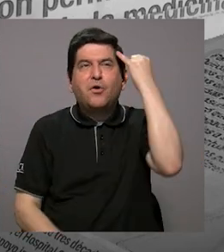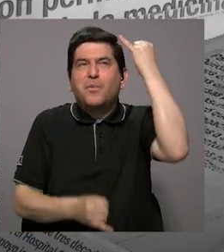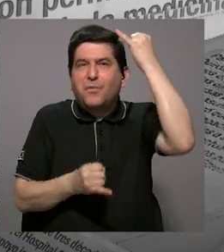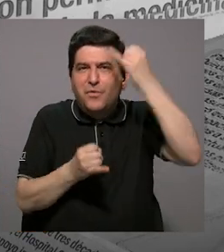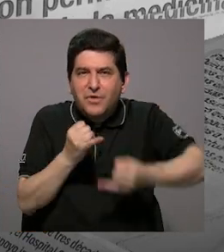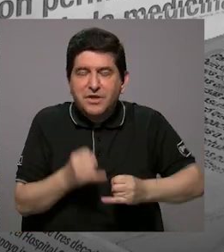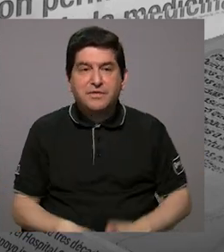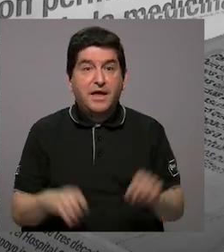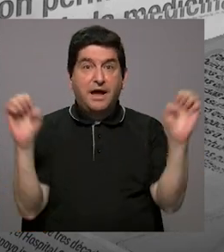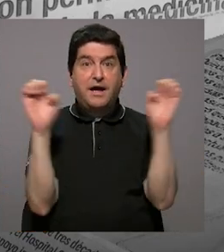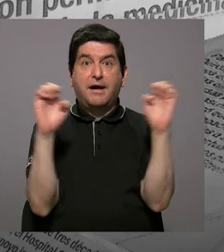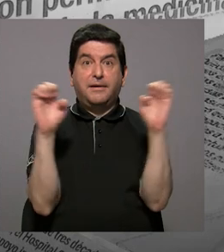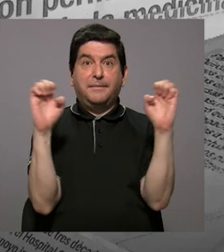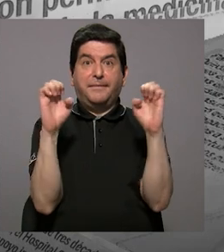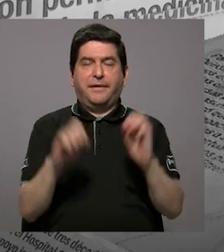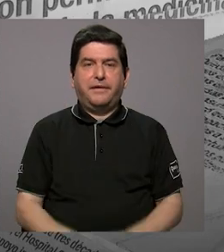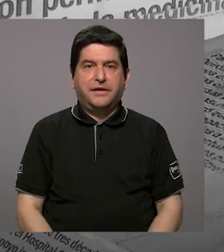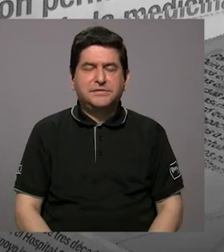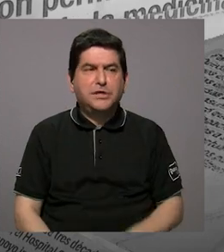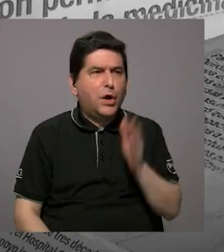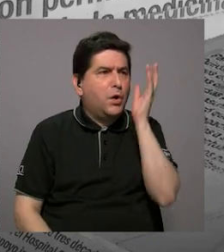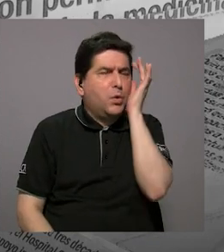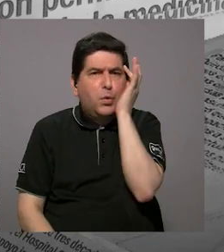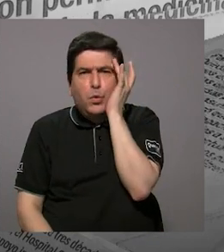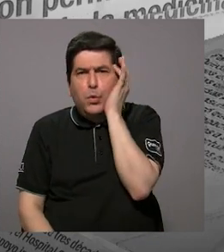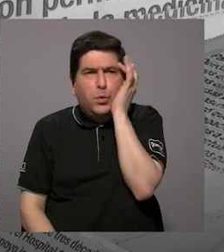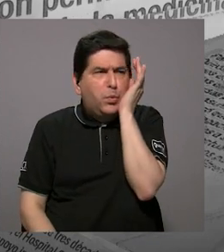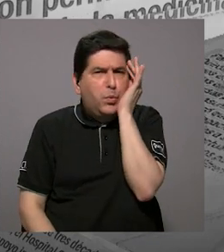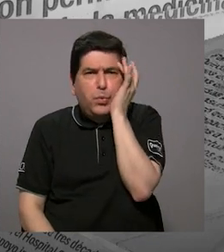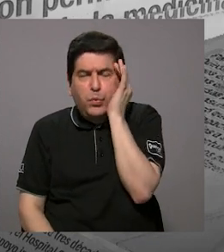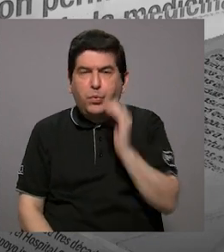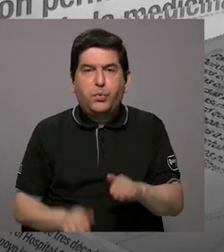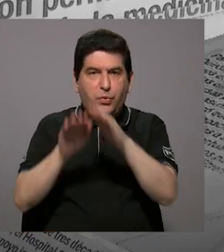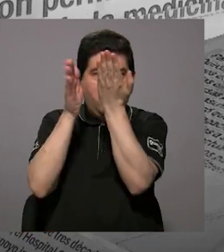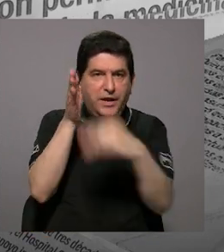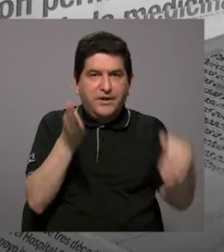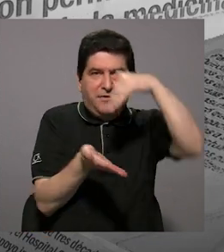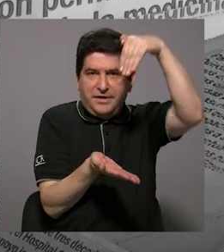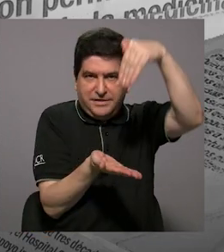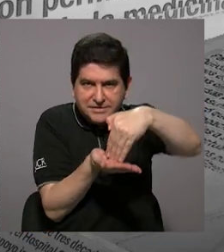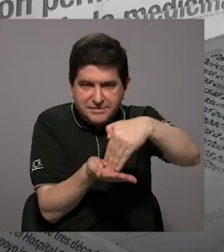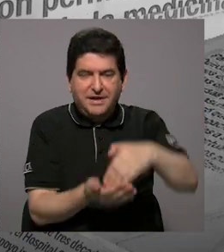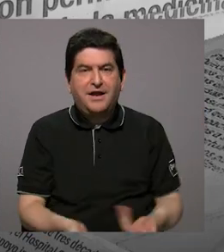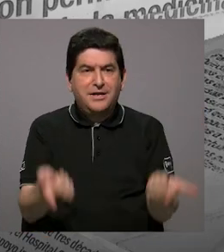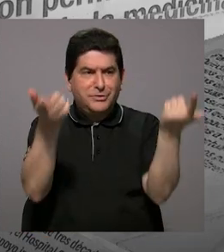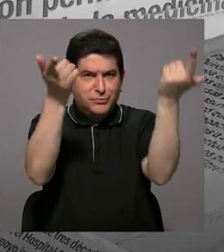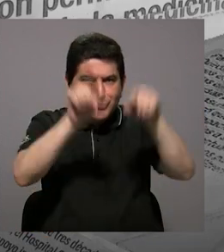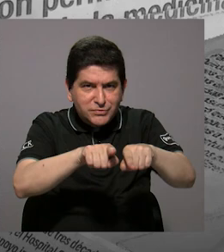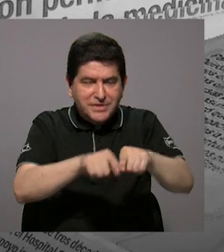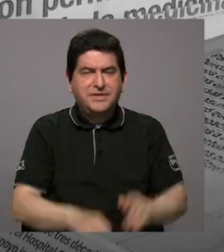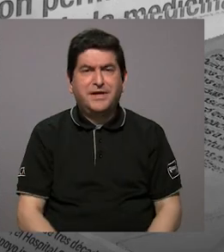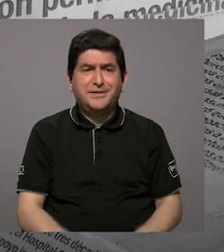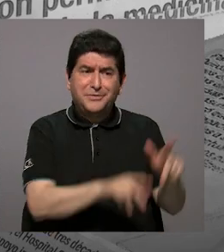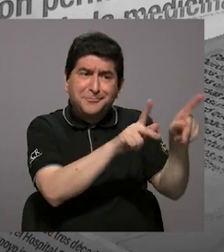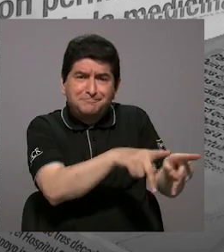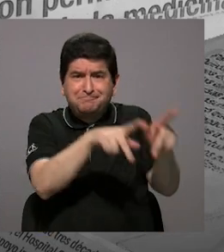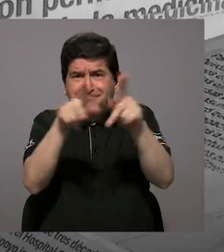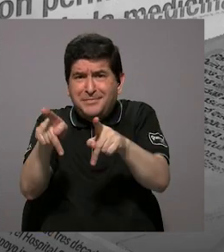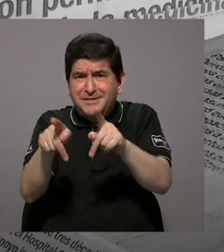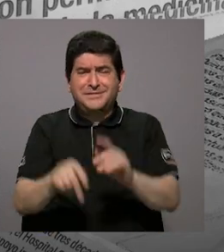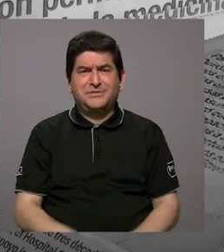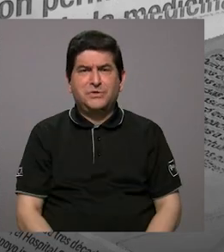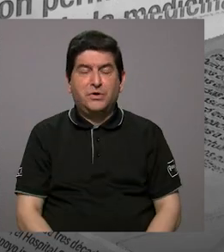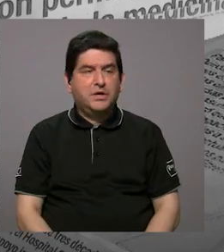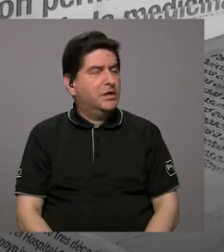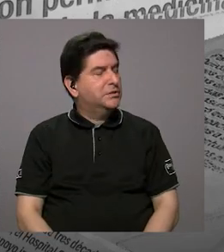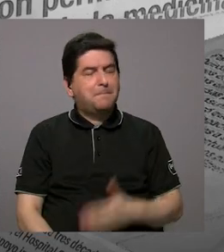cierre final de esa emergencia que tuvo en vilo al Valle Central, de lo que estaba pasando y mucha gente